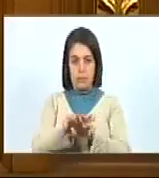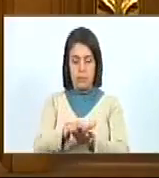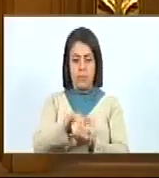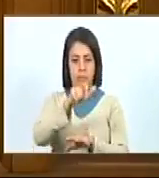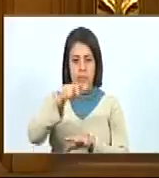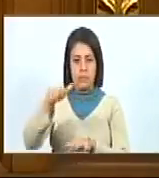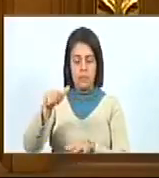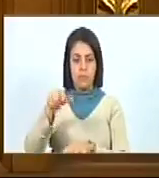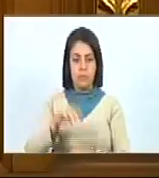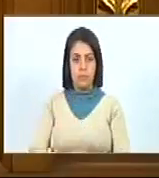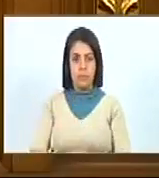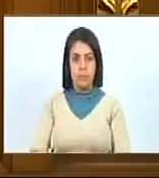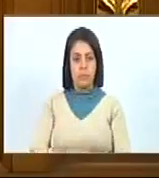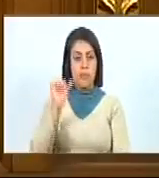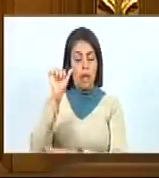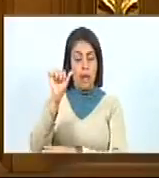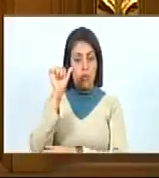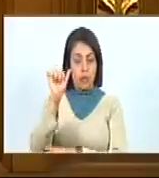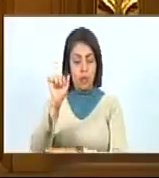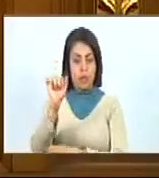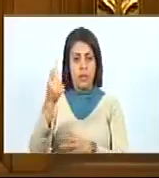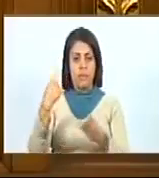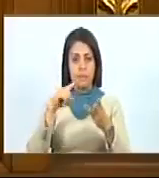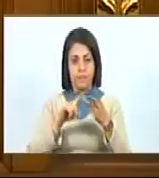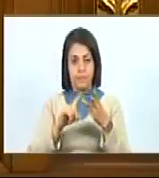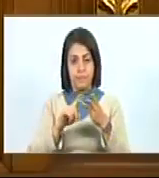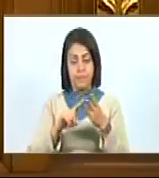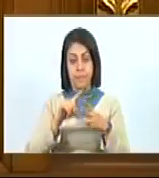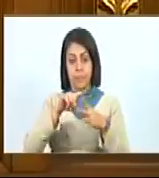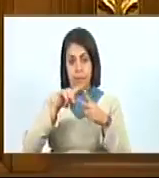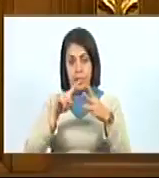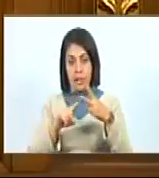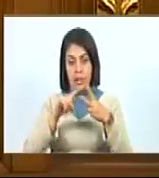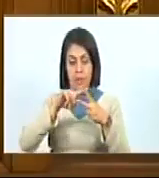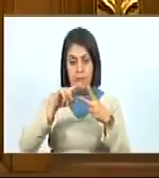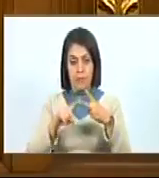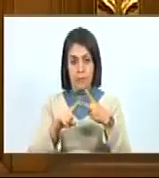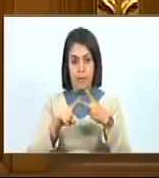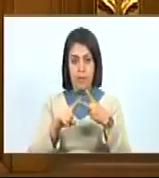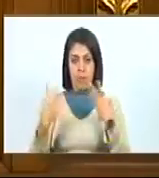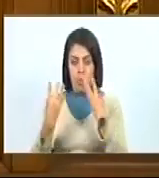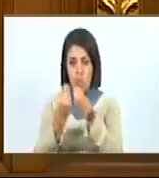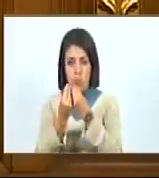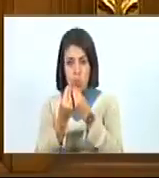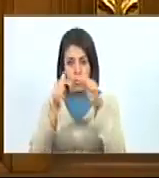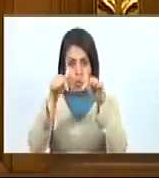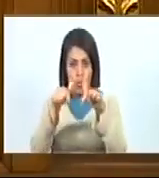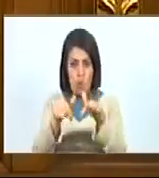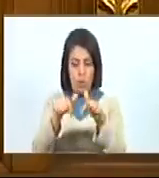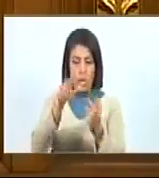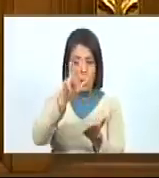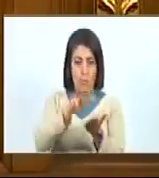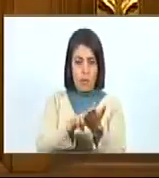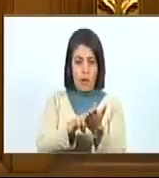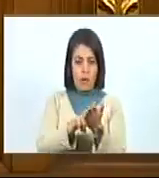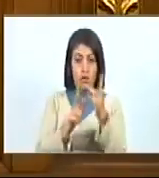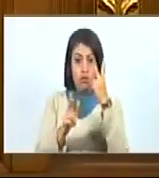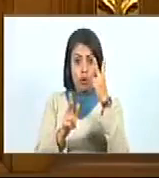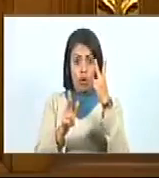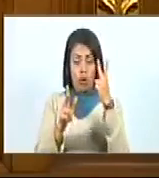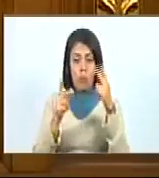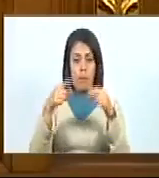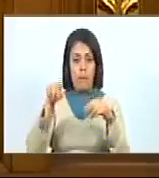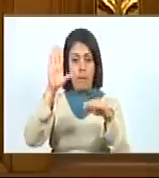para las personas con espectro autista, que son hijas, junto a esta, que vamos a aprobar hoy con las dos manos y por